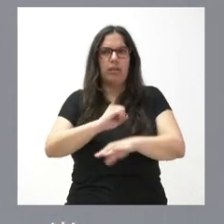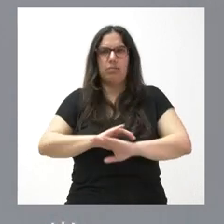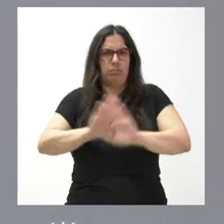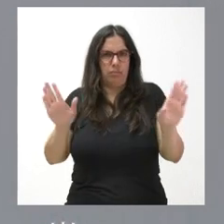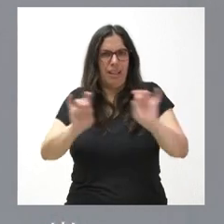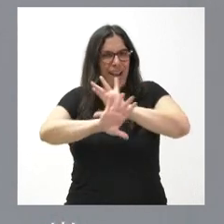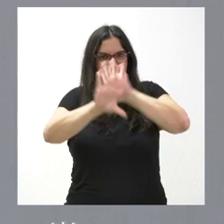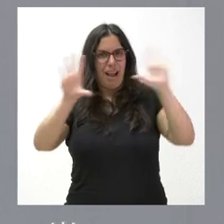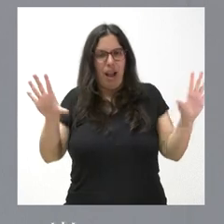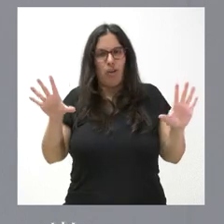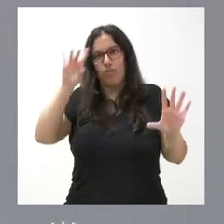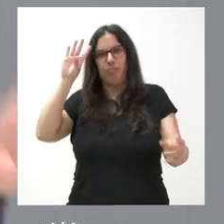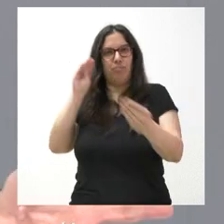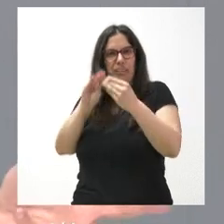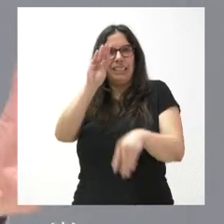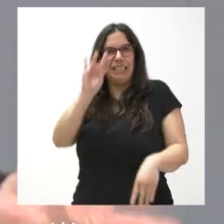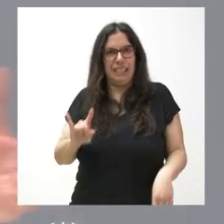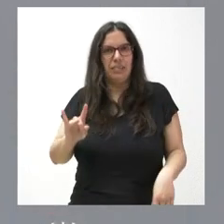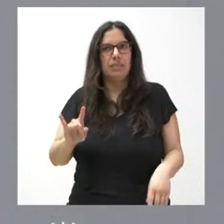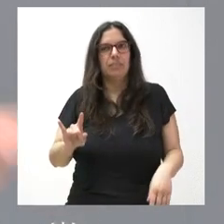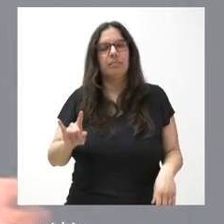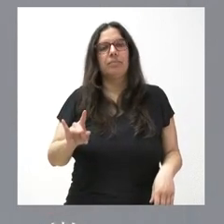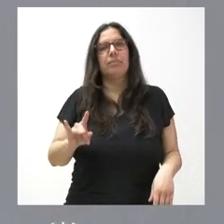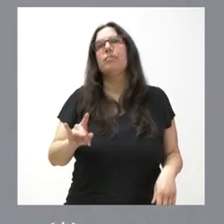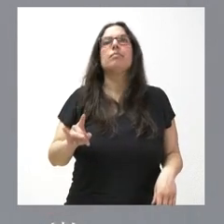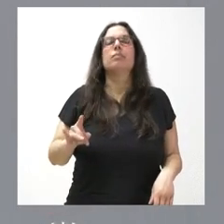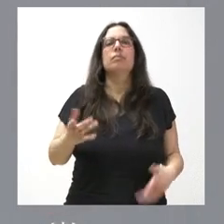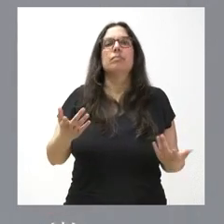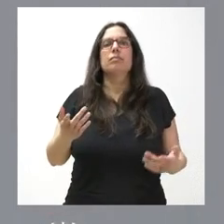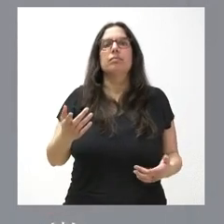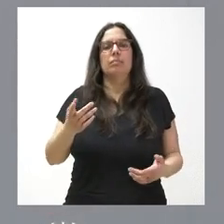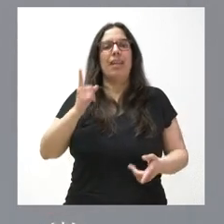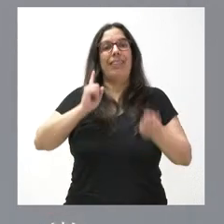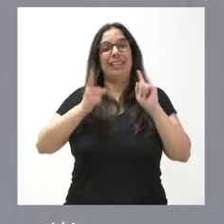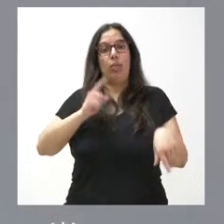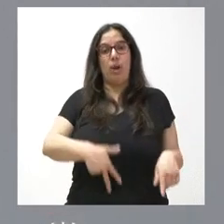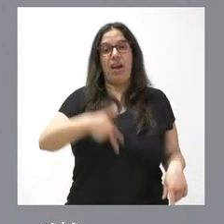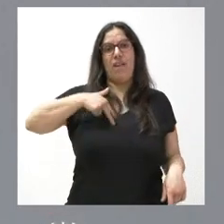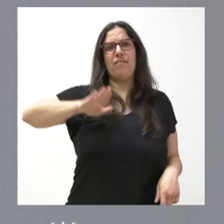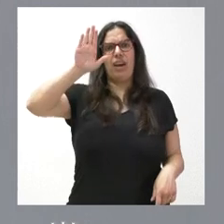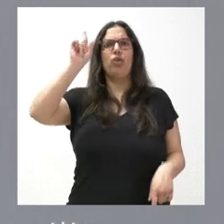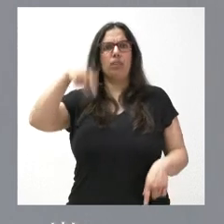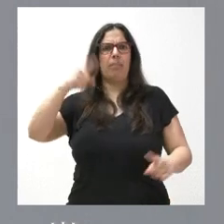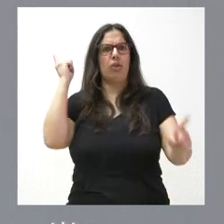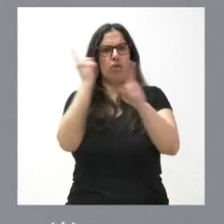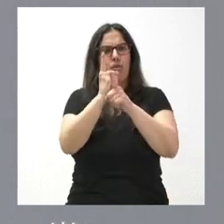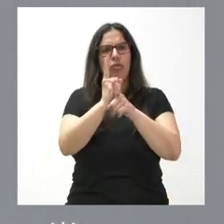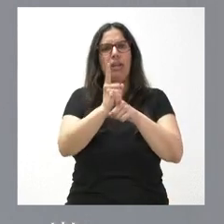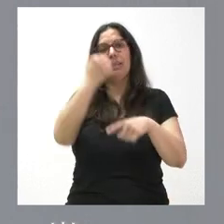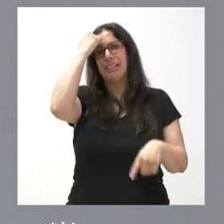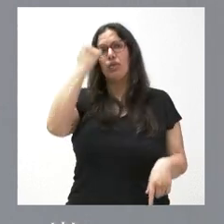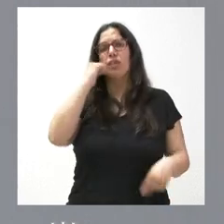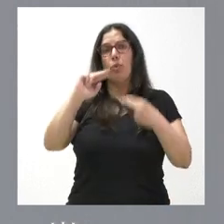lo compartimos. El día pasado yo decía claramente que condenamos la dictadura franquista, condenamos el terrorismo de ETA